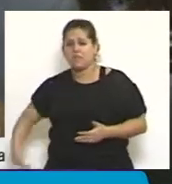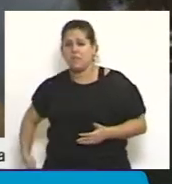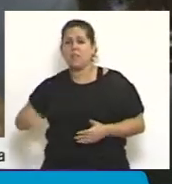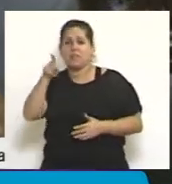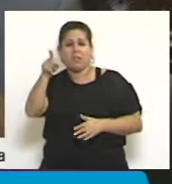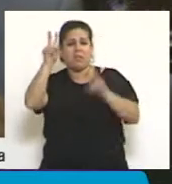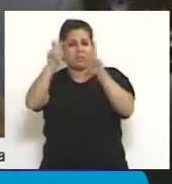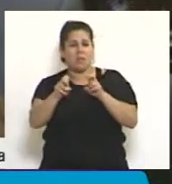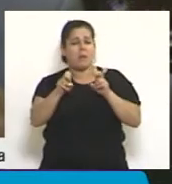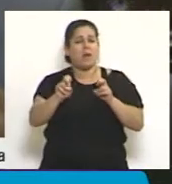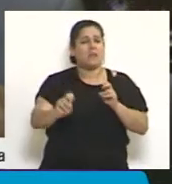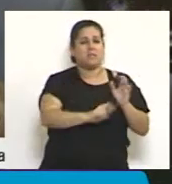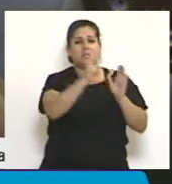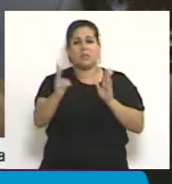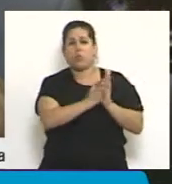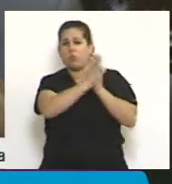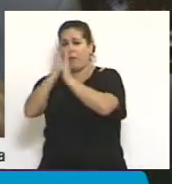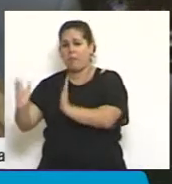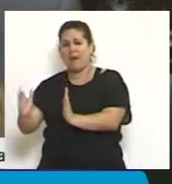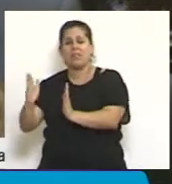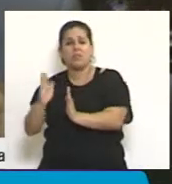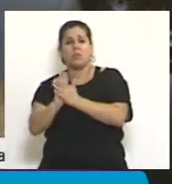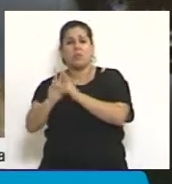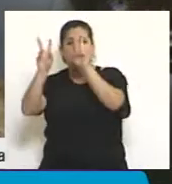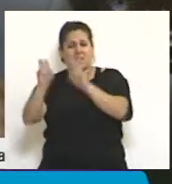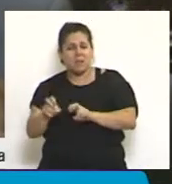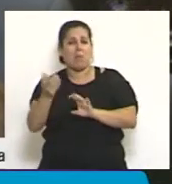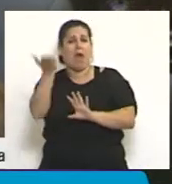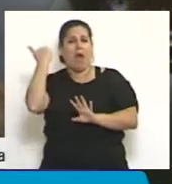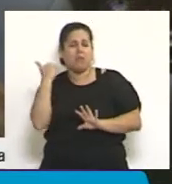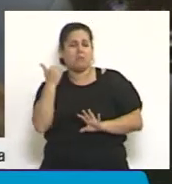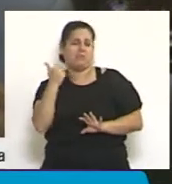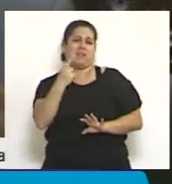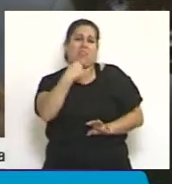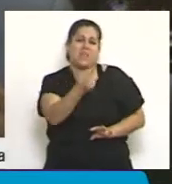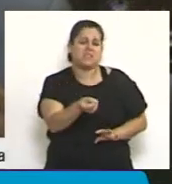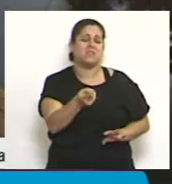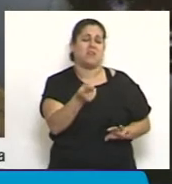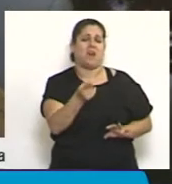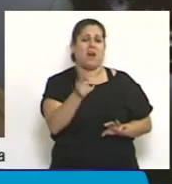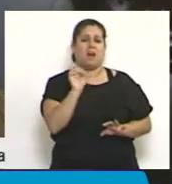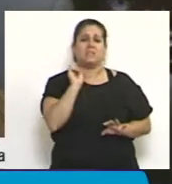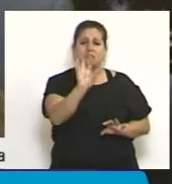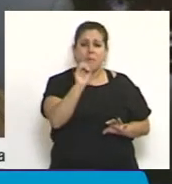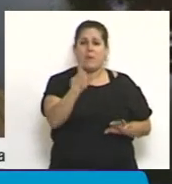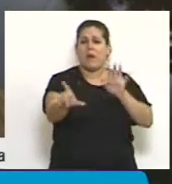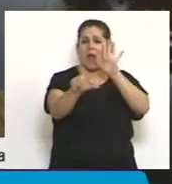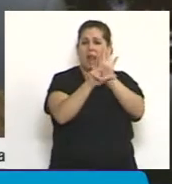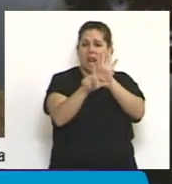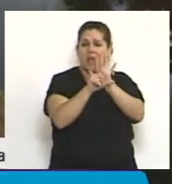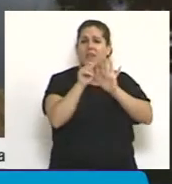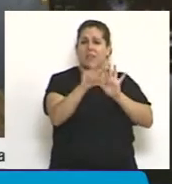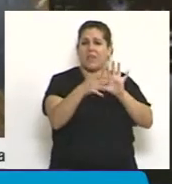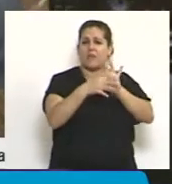parte, con la segunda parte de lo que fue la mal llamada o la denominada ley de